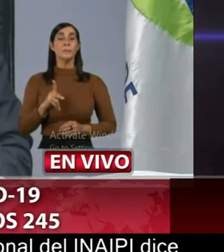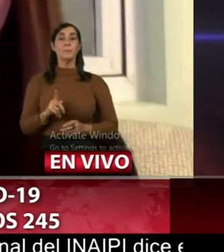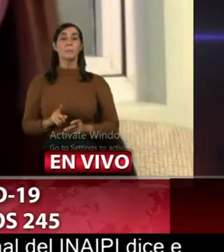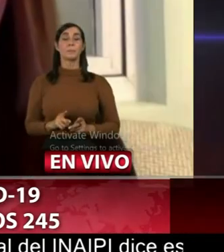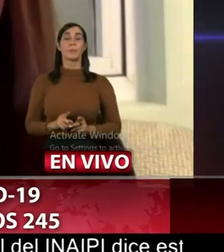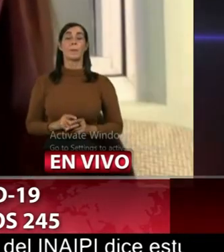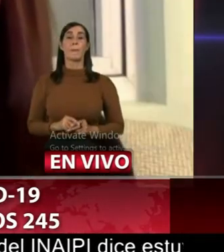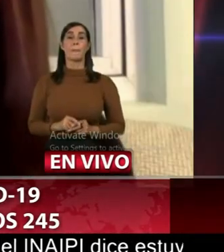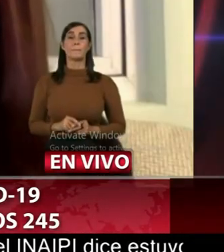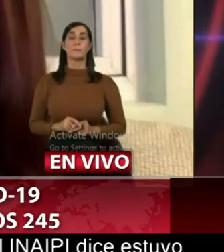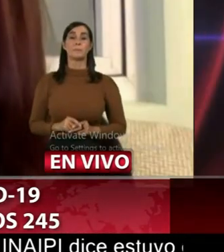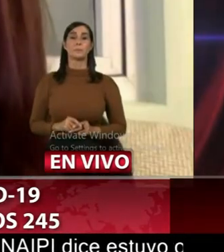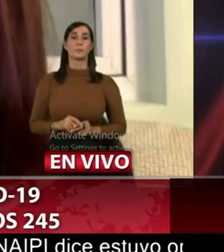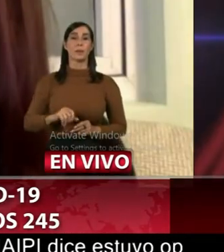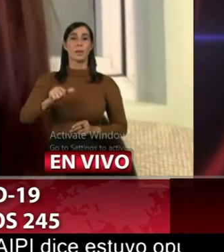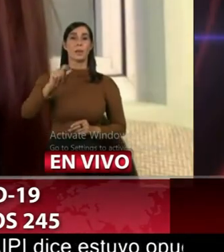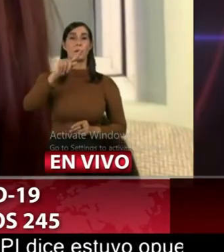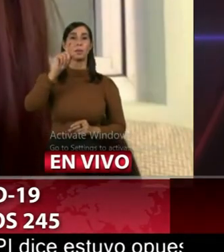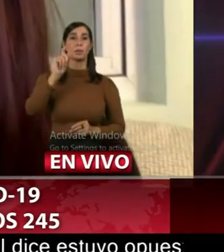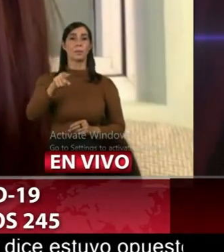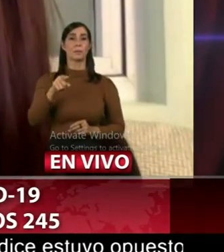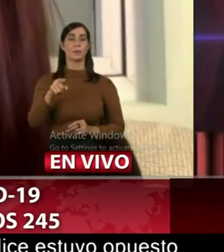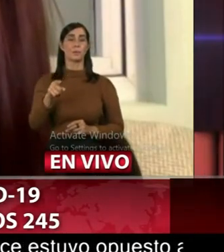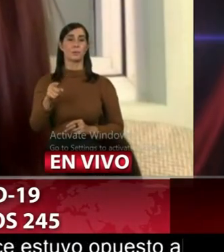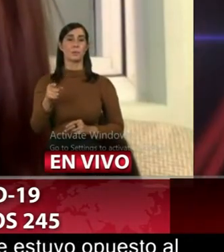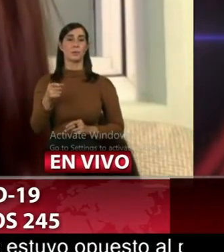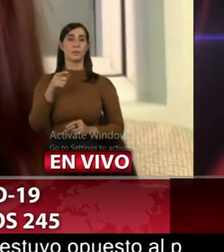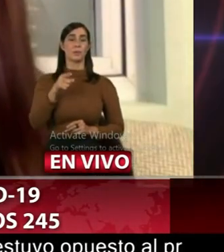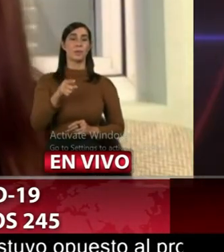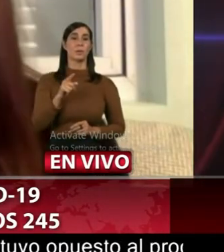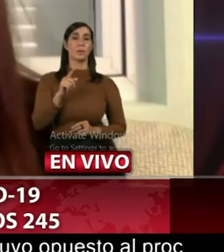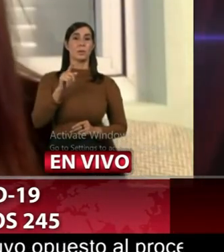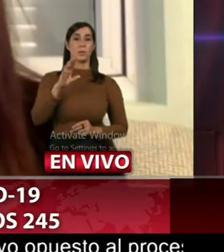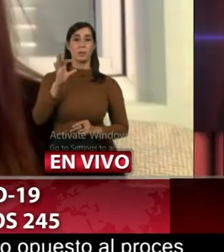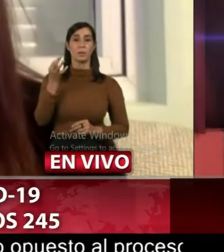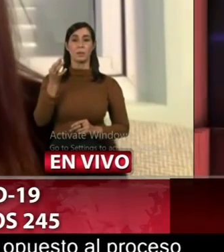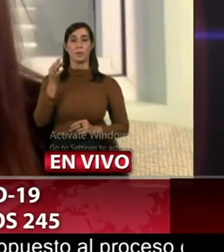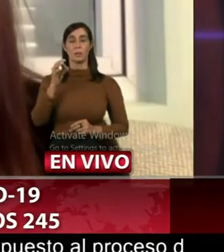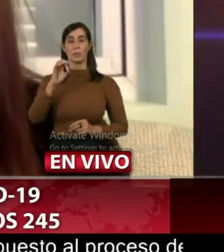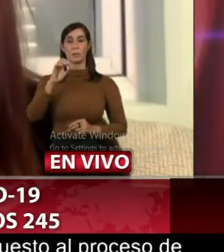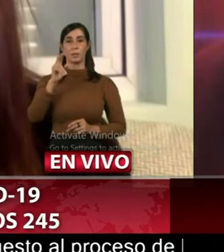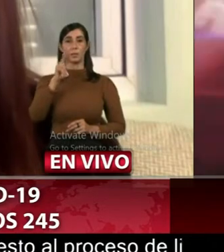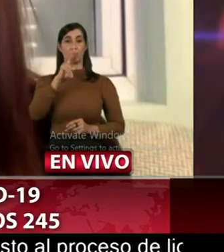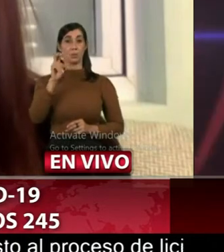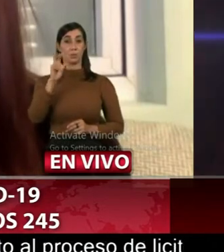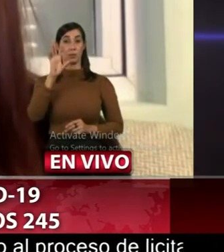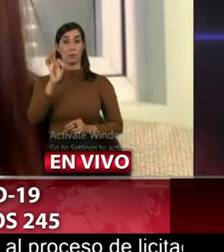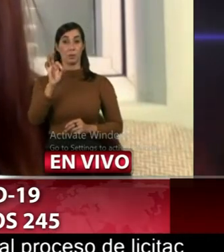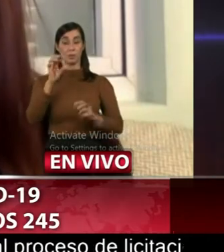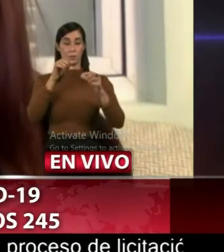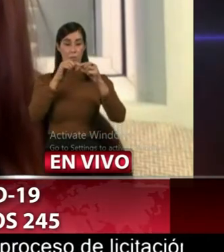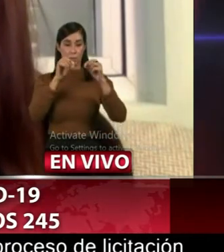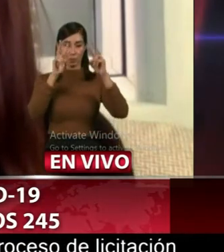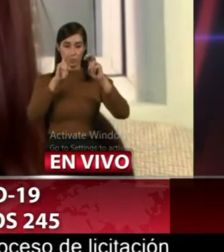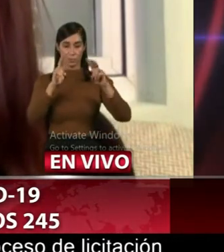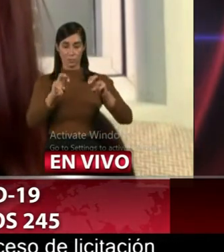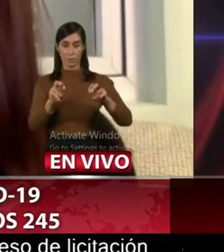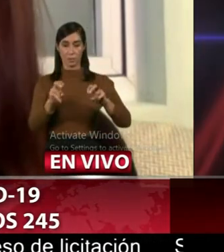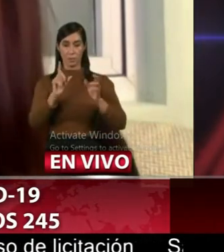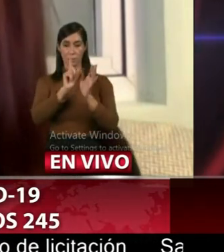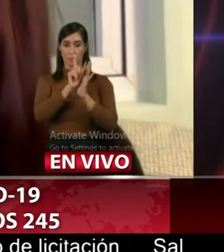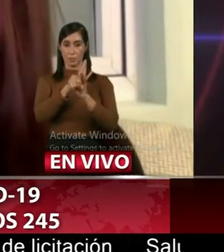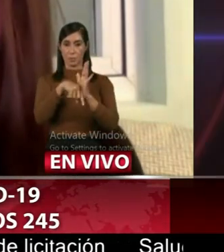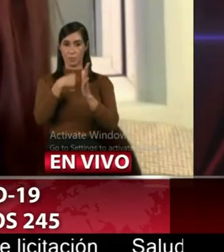pregunta de que usted habló de 80 casos pero solo se hicieron 291 pruebas en las últimas 24